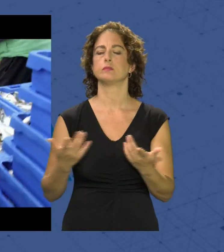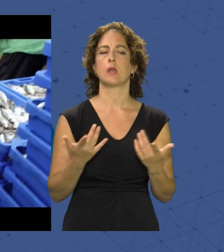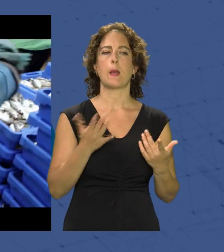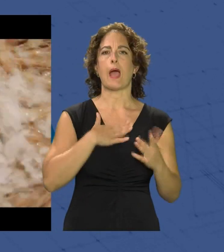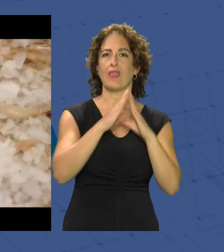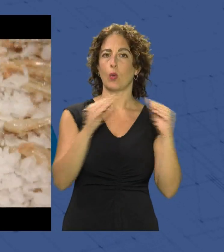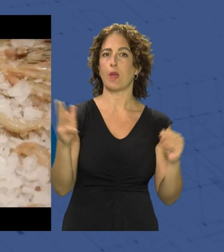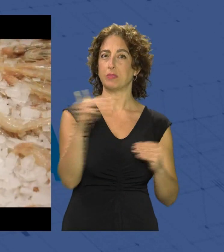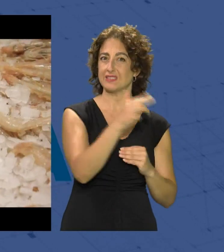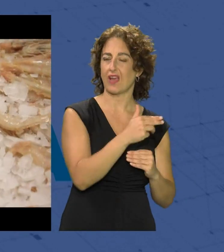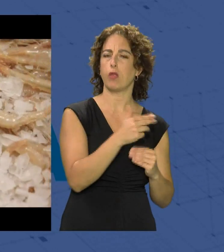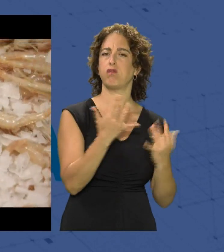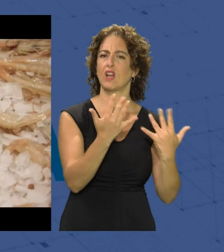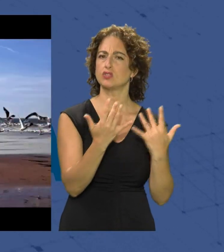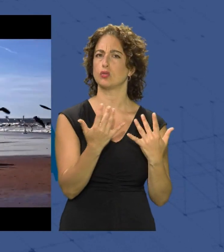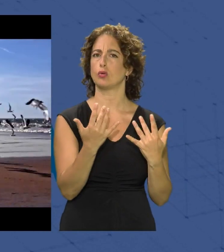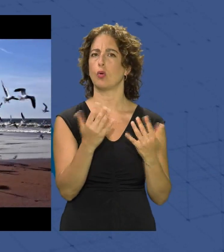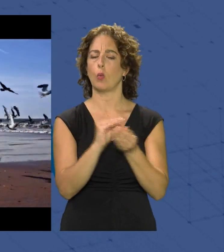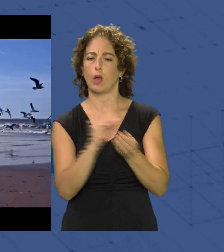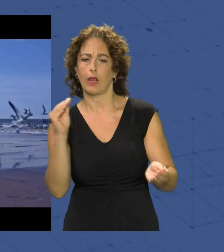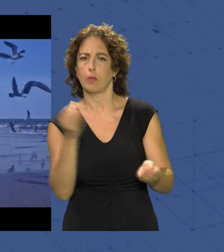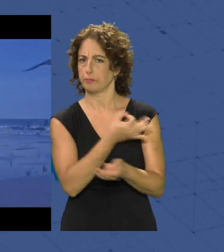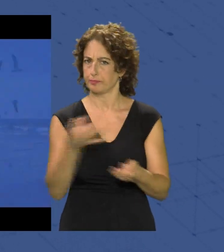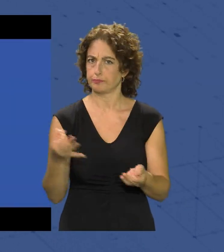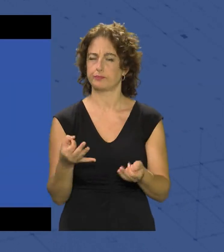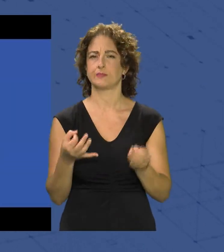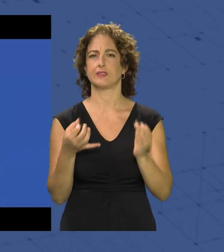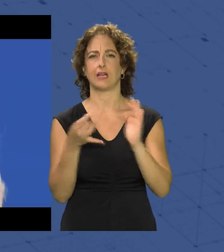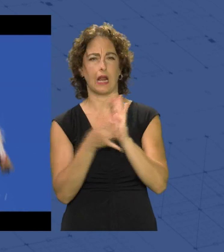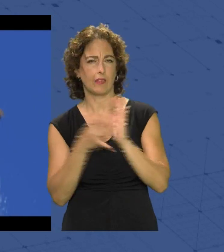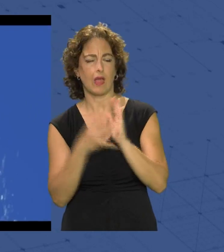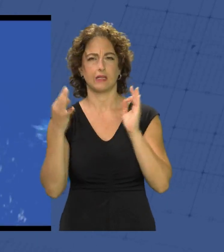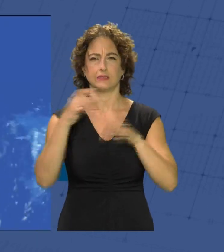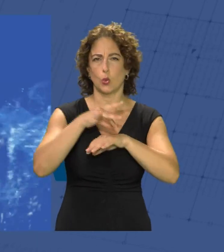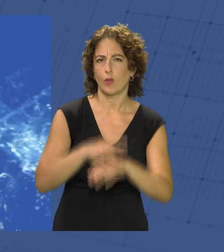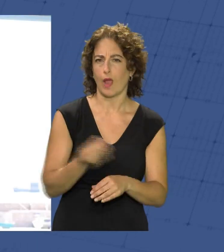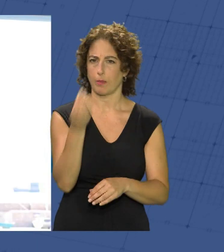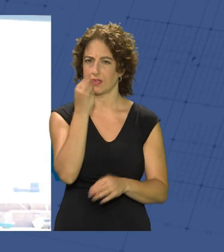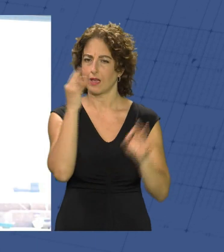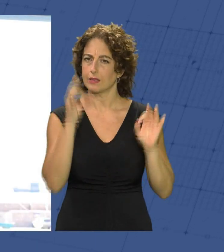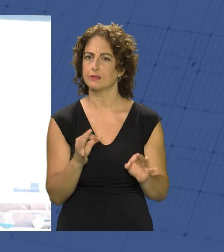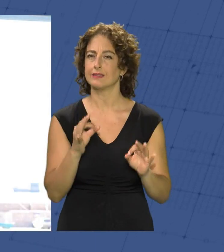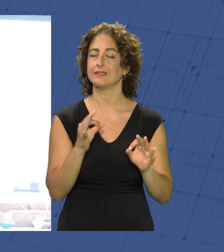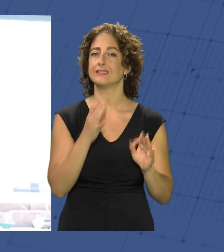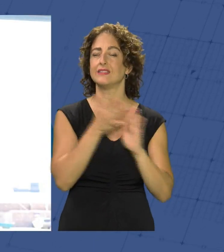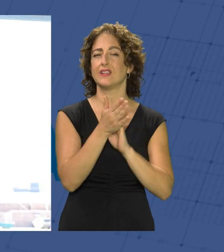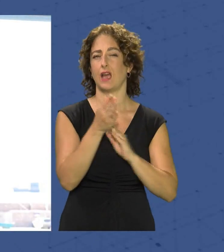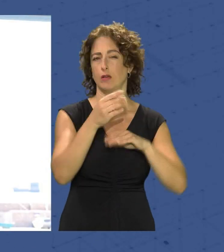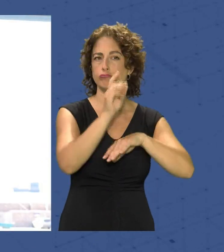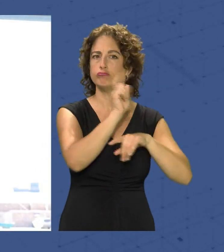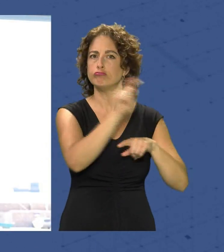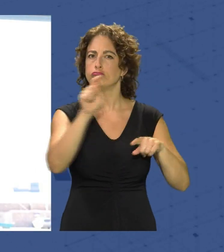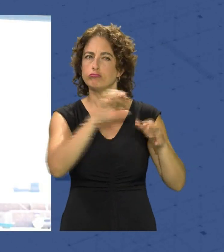andaluz no es inmaduro el pescado y el marisco andaluz son garantía de calidad y de seguridad alimentaria su trazabilidad está más que